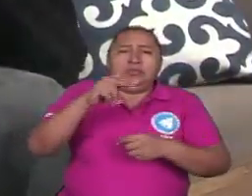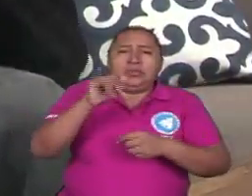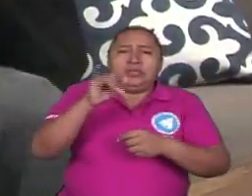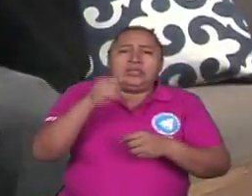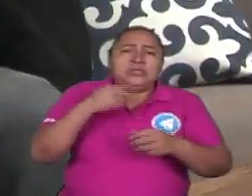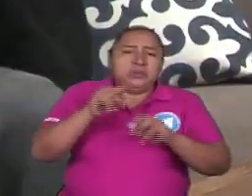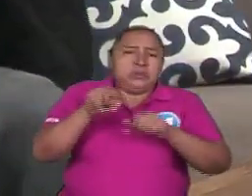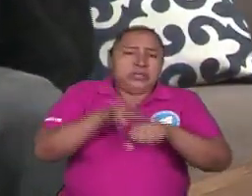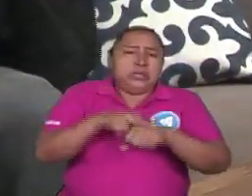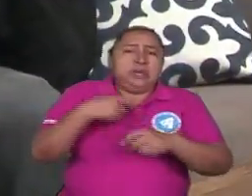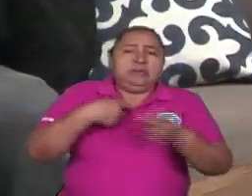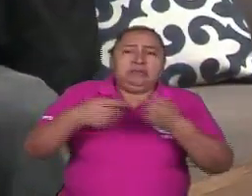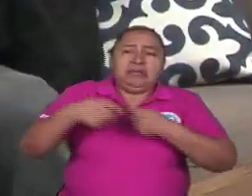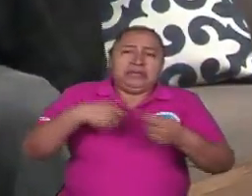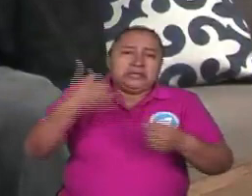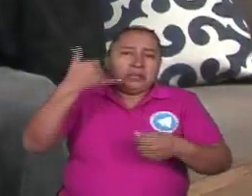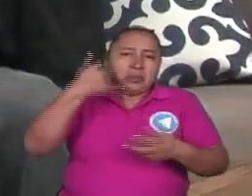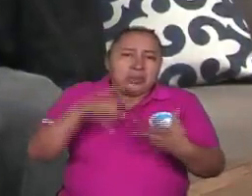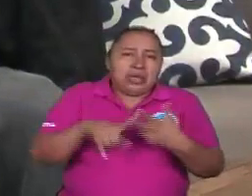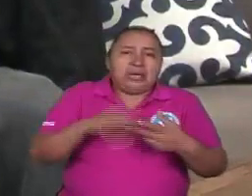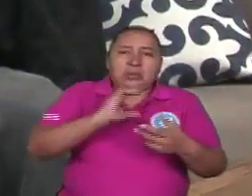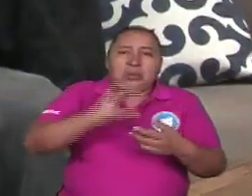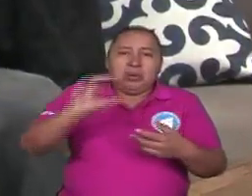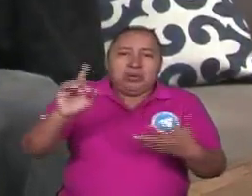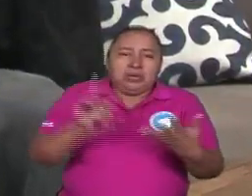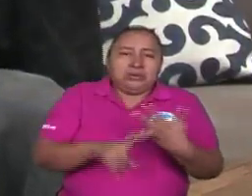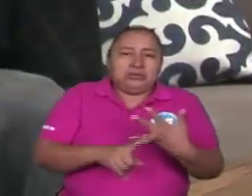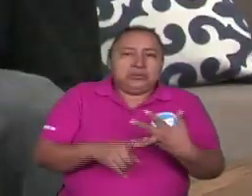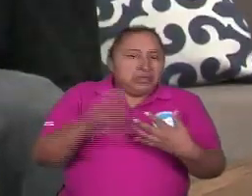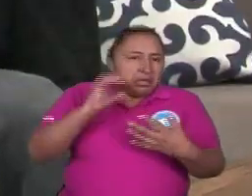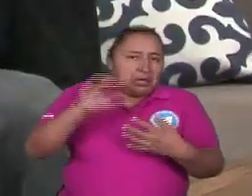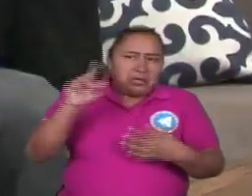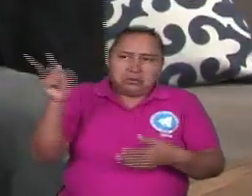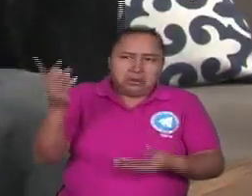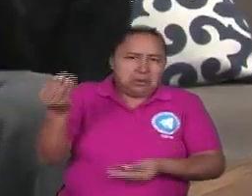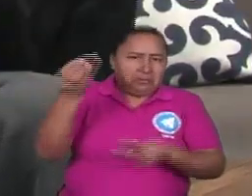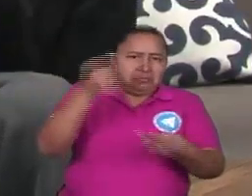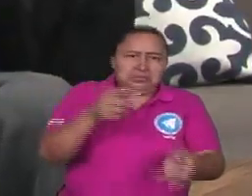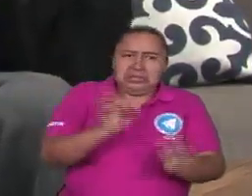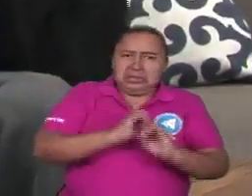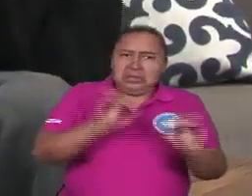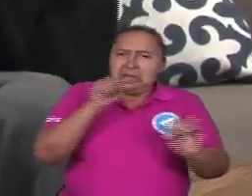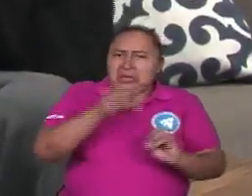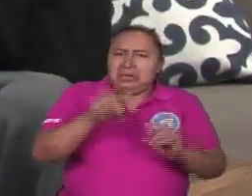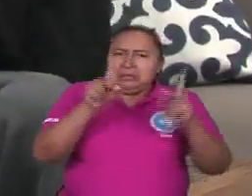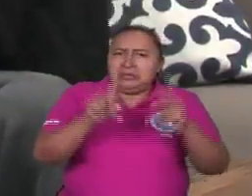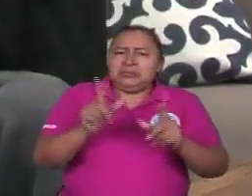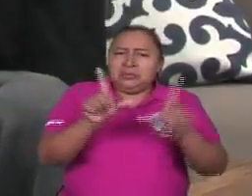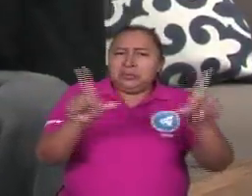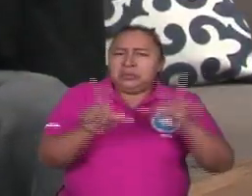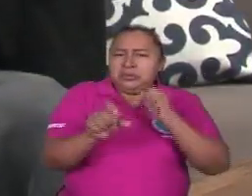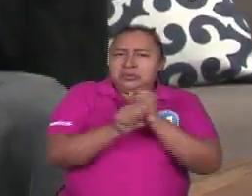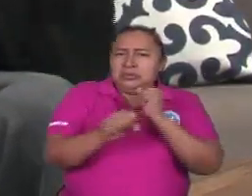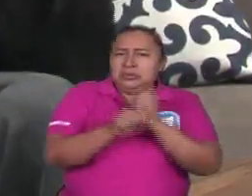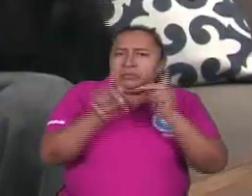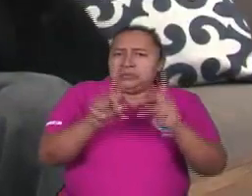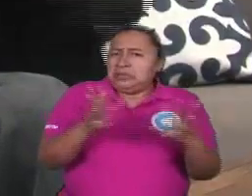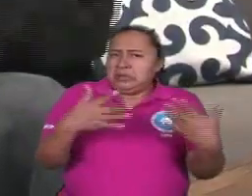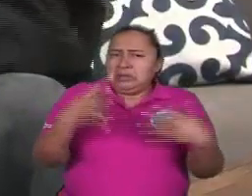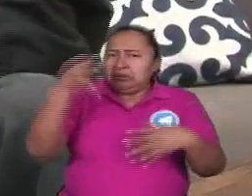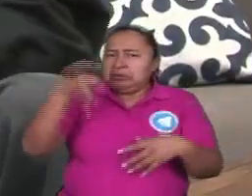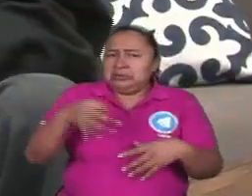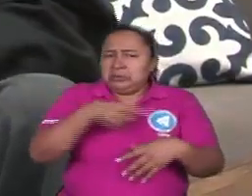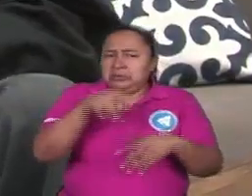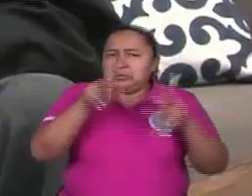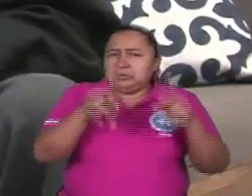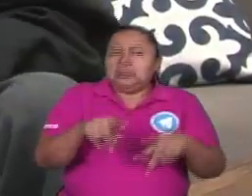celulares venden esto venden Coca-Cola y la Coca-Cola no invierte nada en los ambientes de trabajo de estos trabajadores ni en seguridad de estos